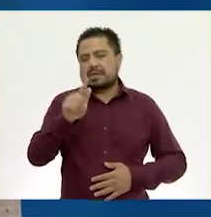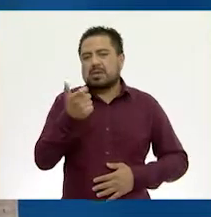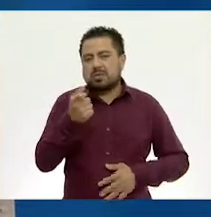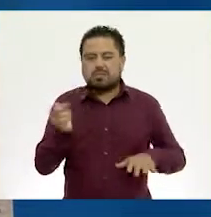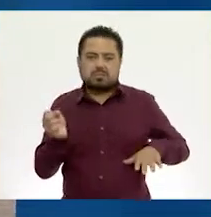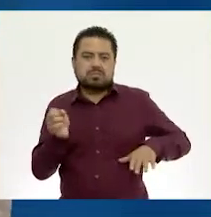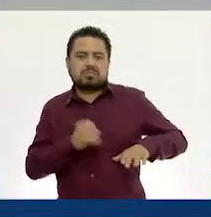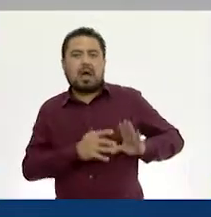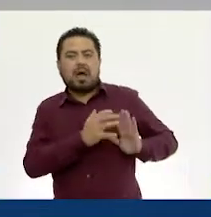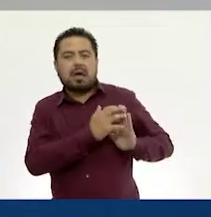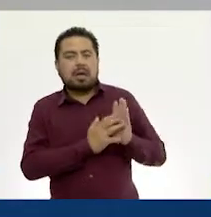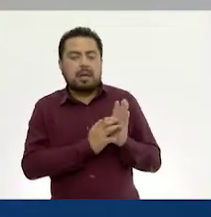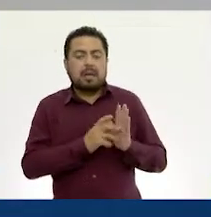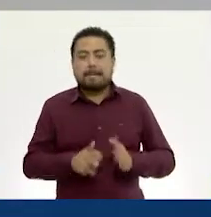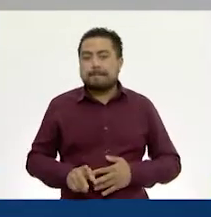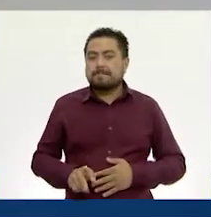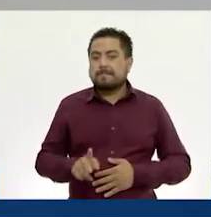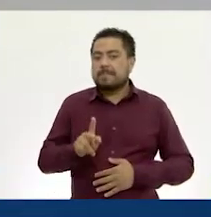pesos.